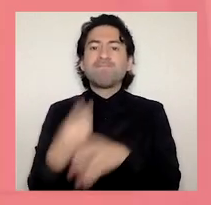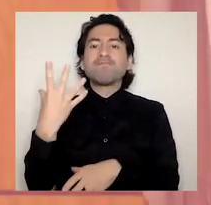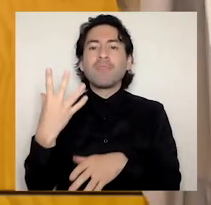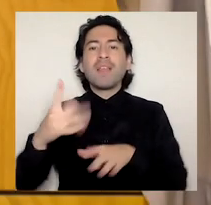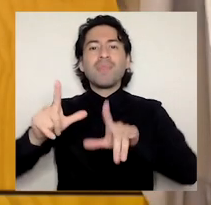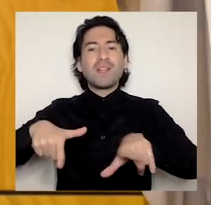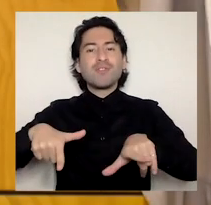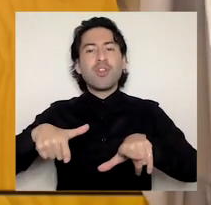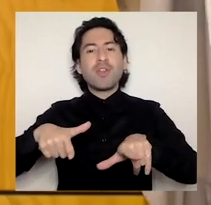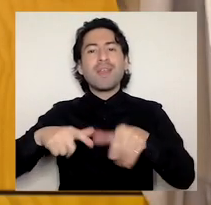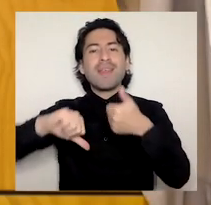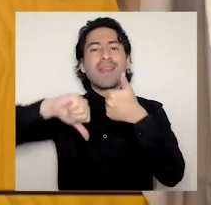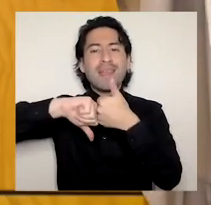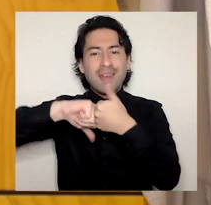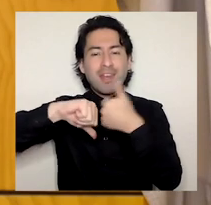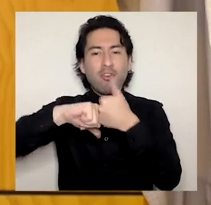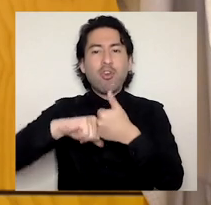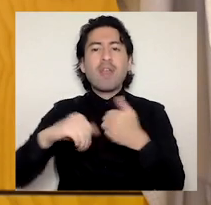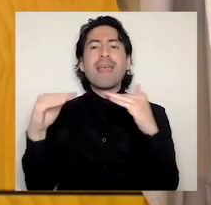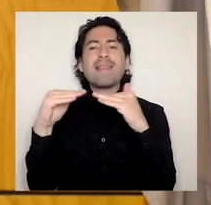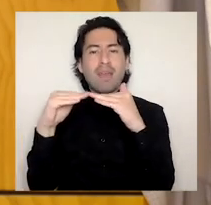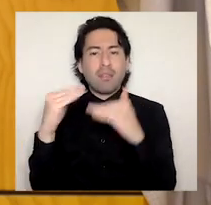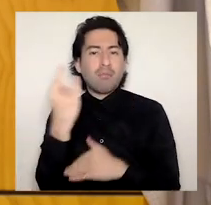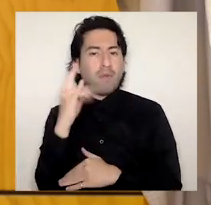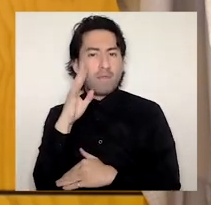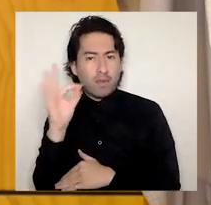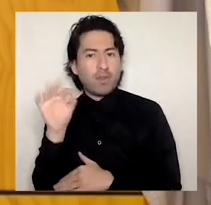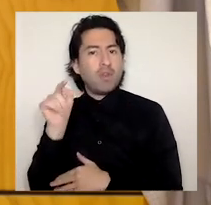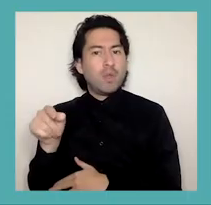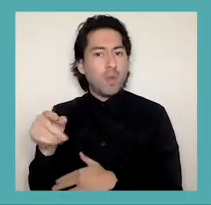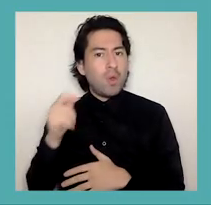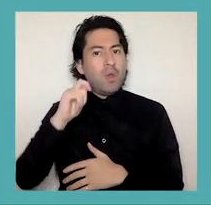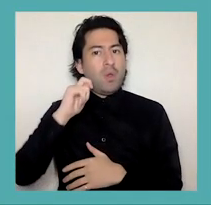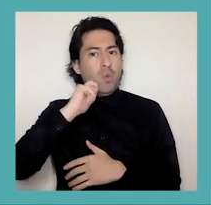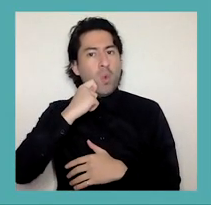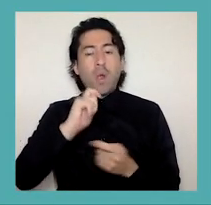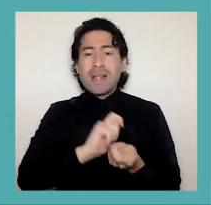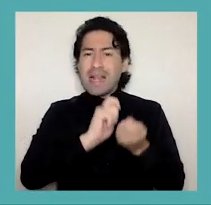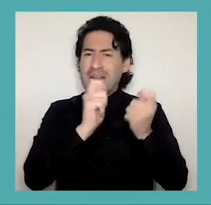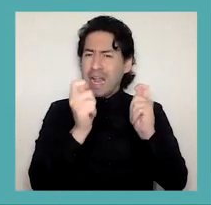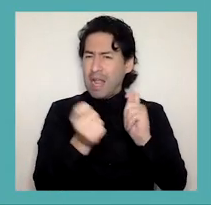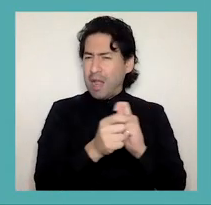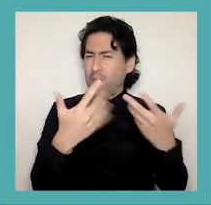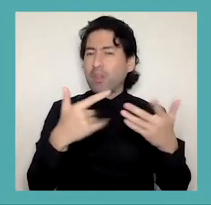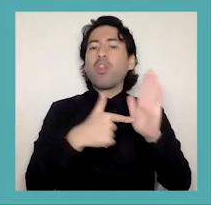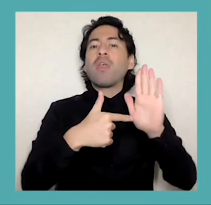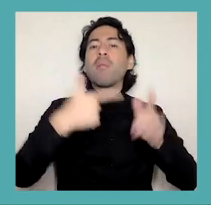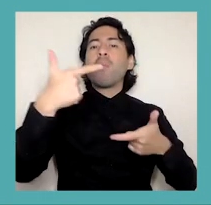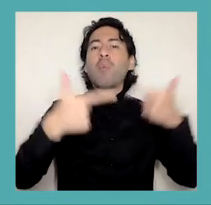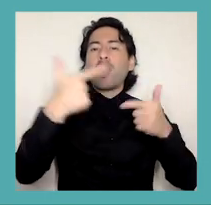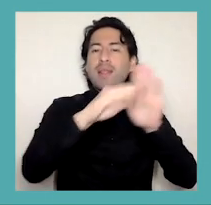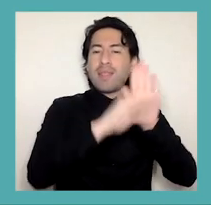BioBio, que implica un cambio significativo en la política institucional. Esta tarea no ha terminado